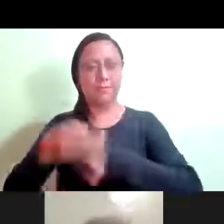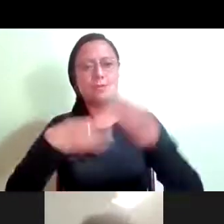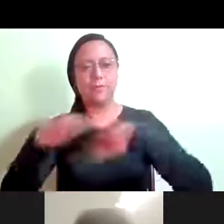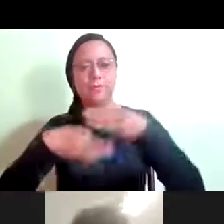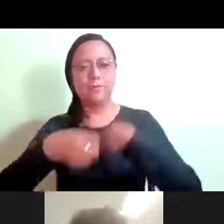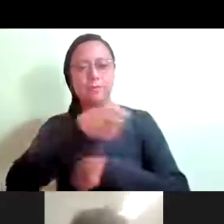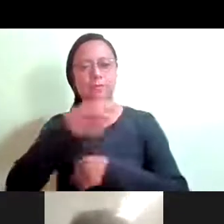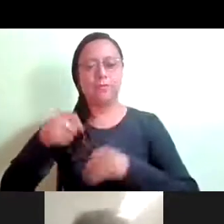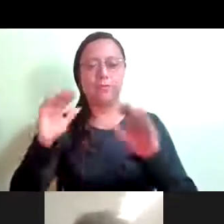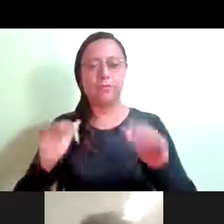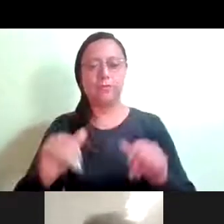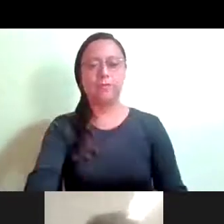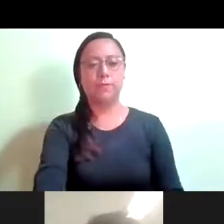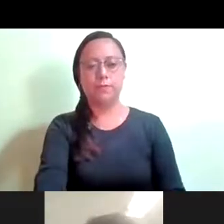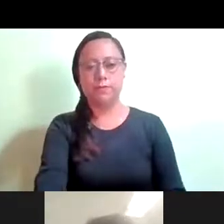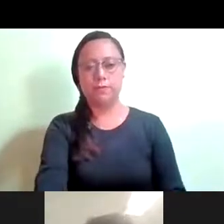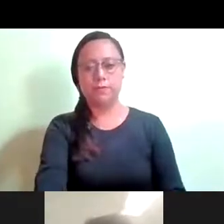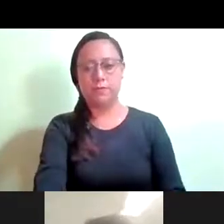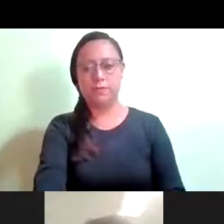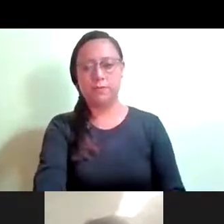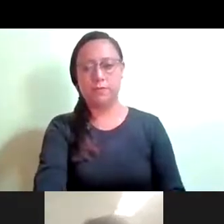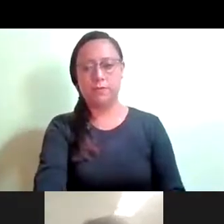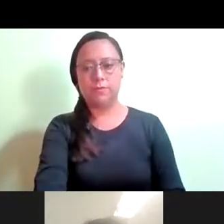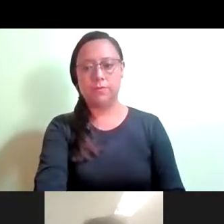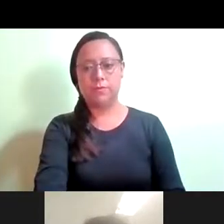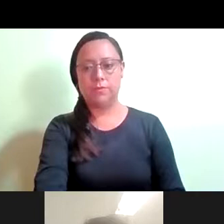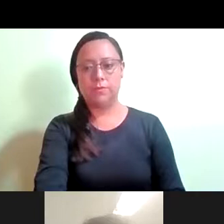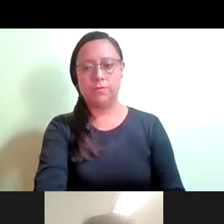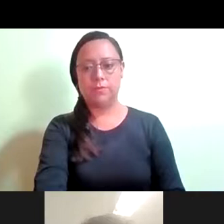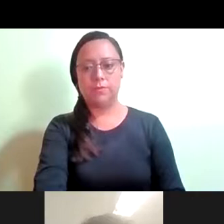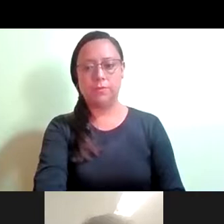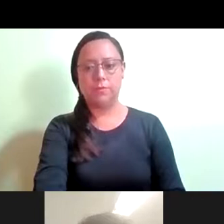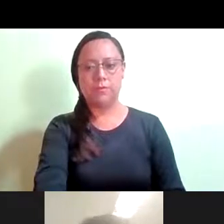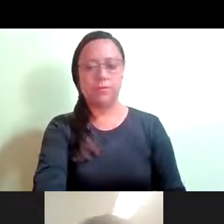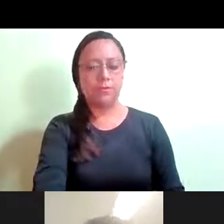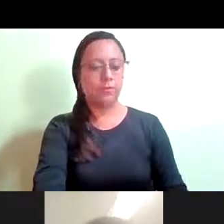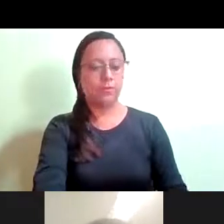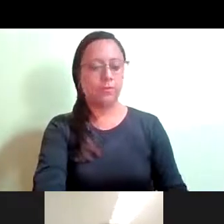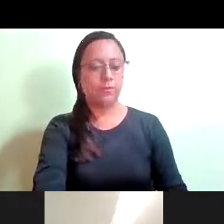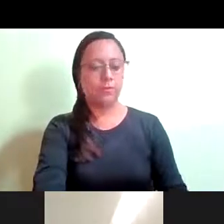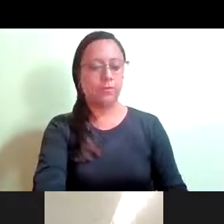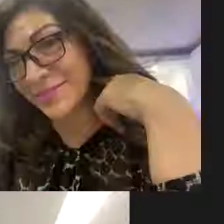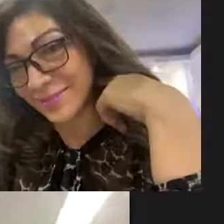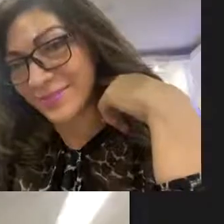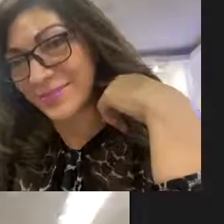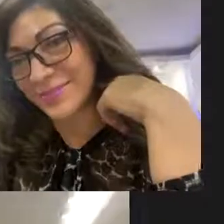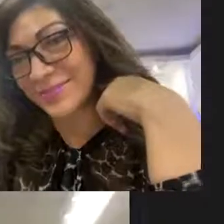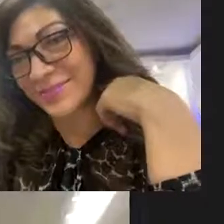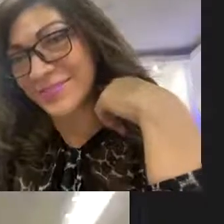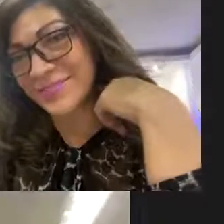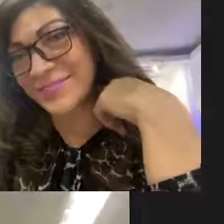Gracias. Buenas tardes, cuídense. Buenas tardes, gracias. No se hagan rosca, no se hagan rosca.